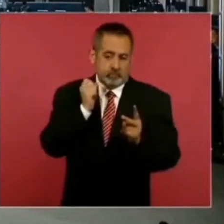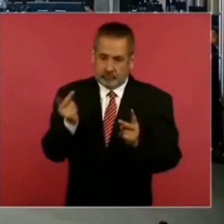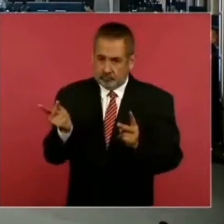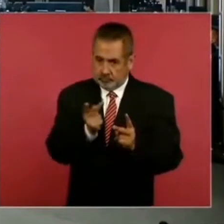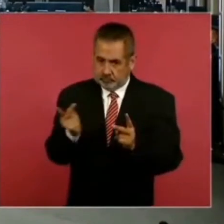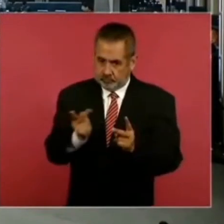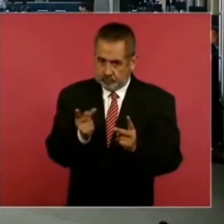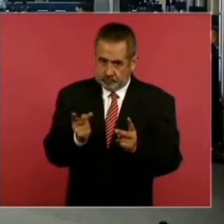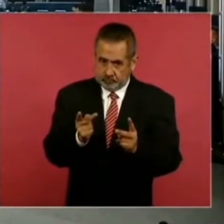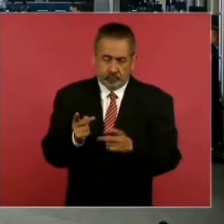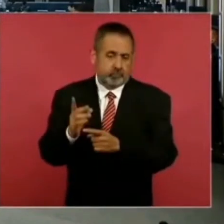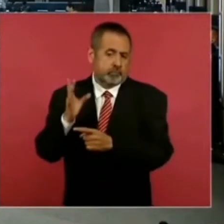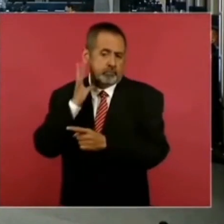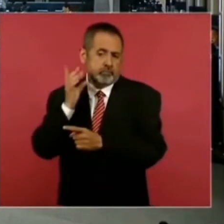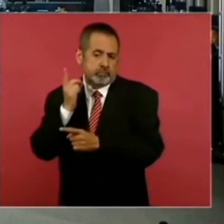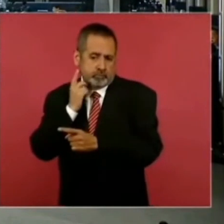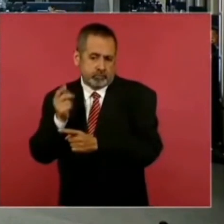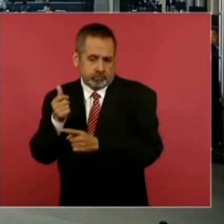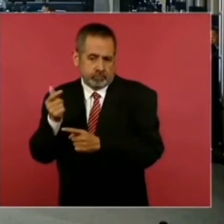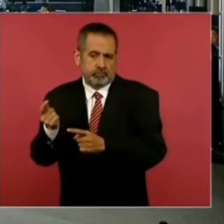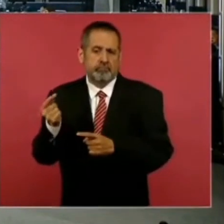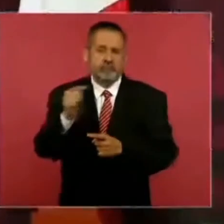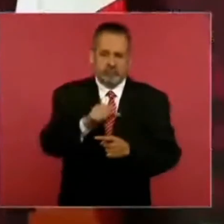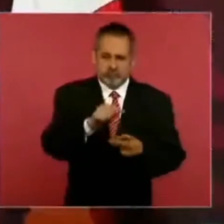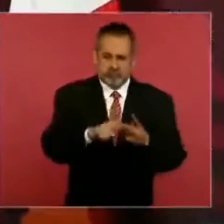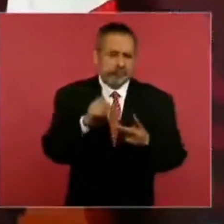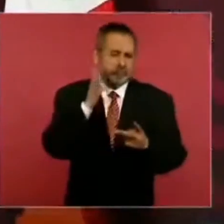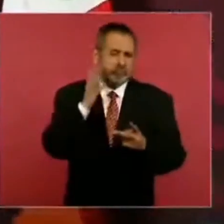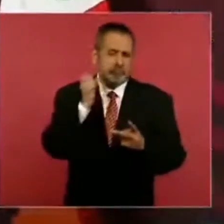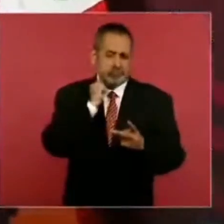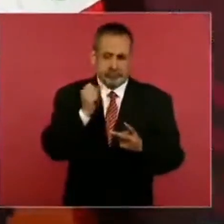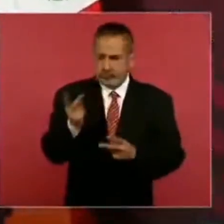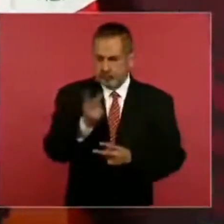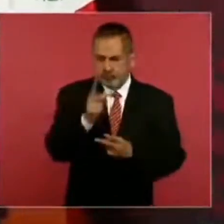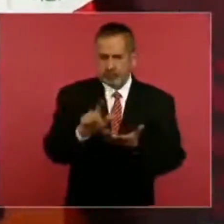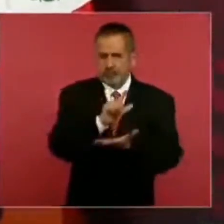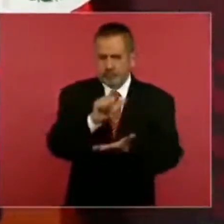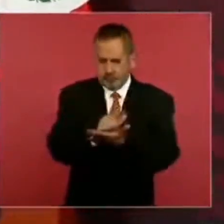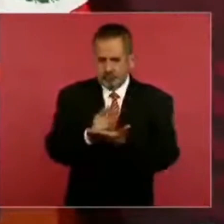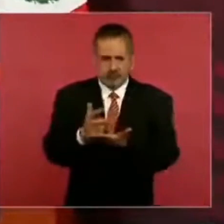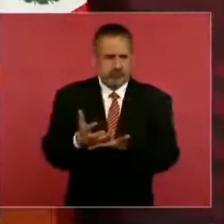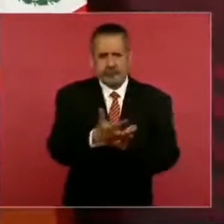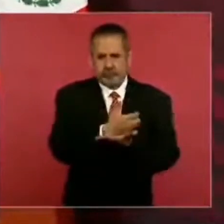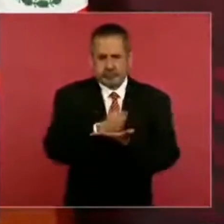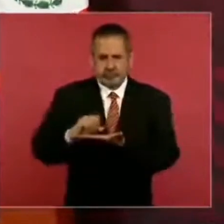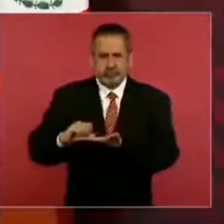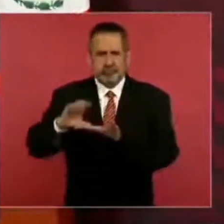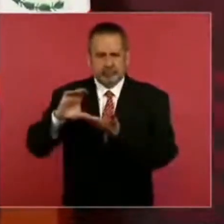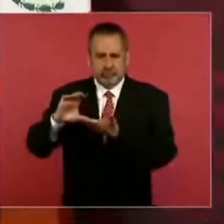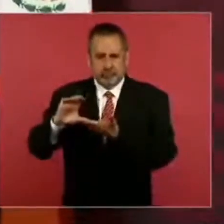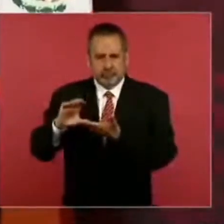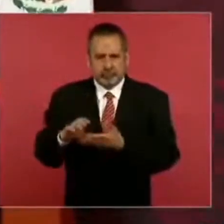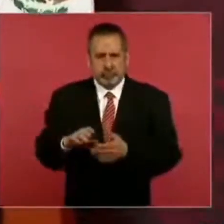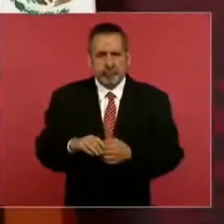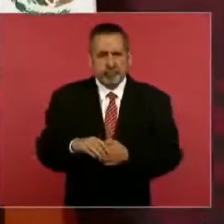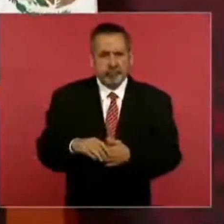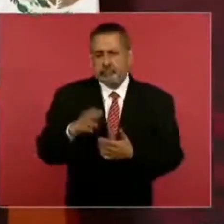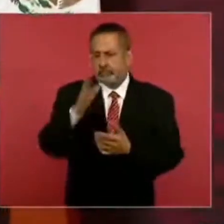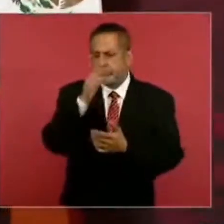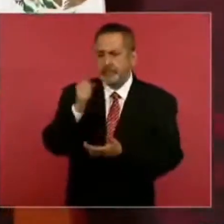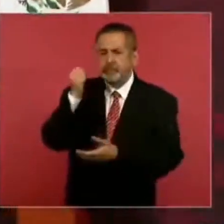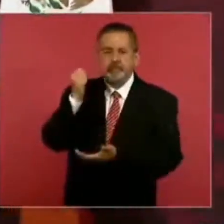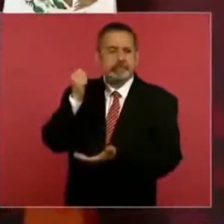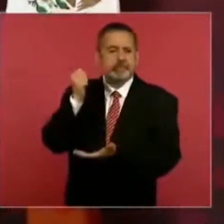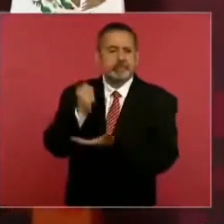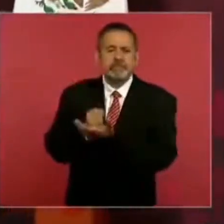en la Cámara de Diputados y en la Cámara de Senadores. no se puede aprobar primero el presupuesto si no